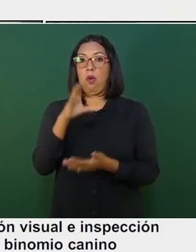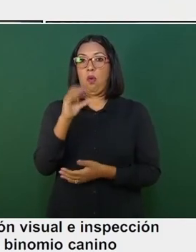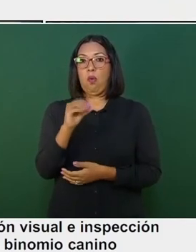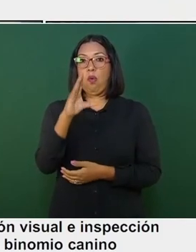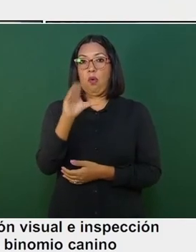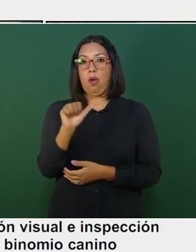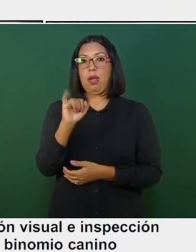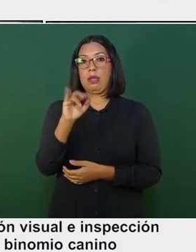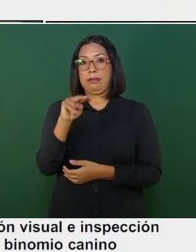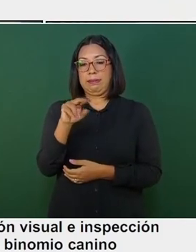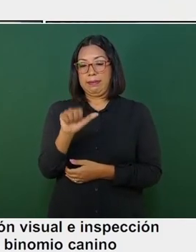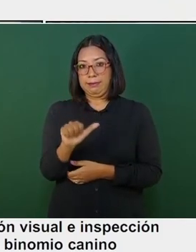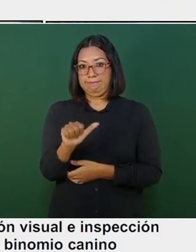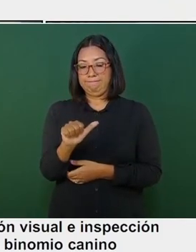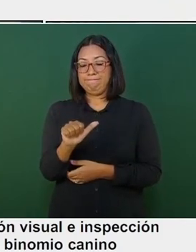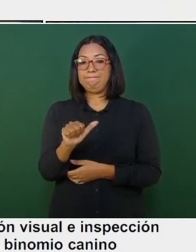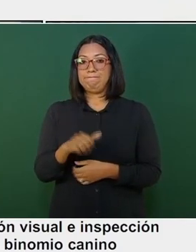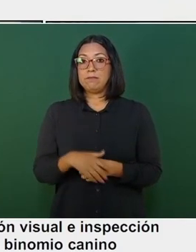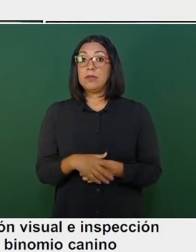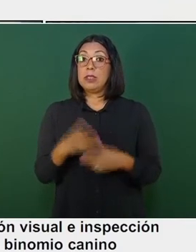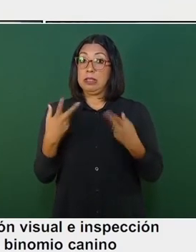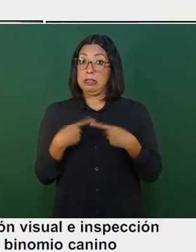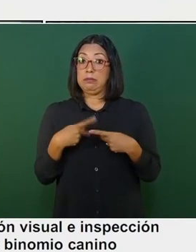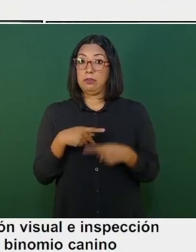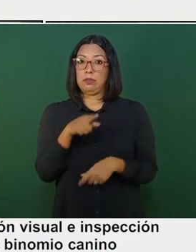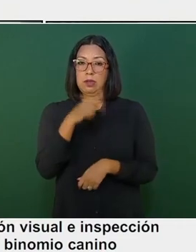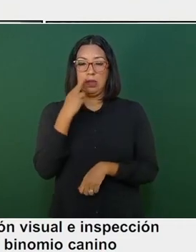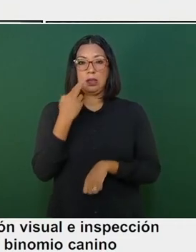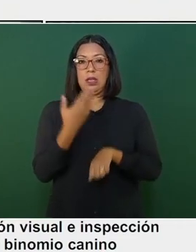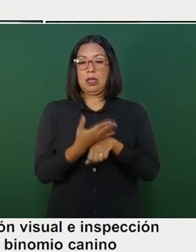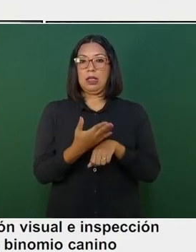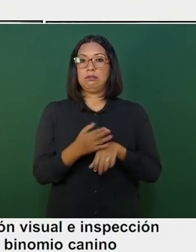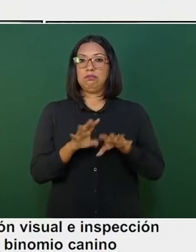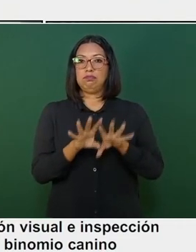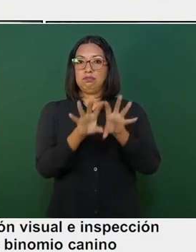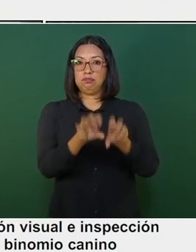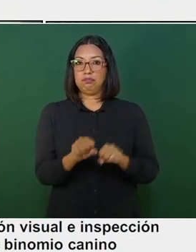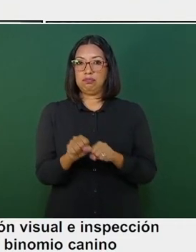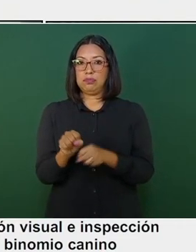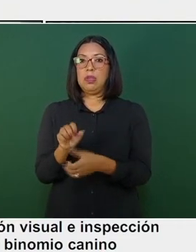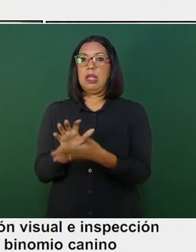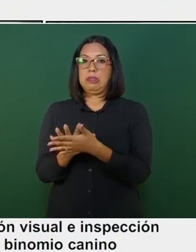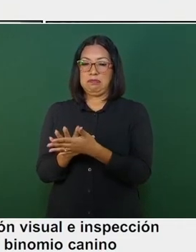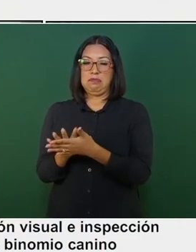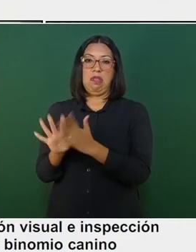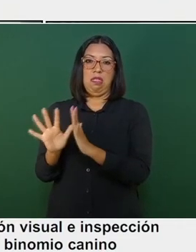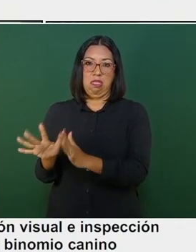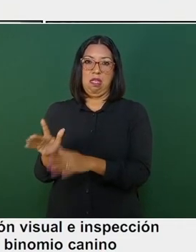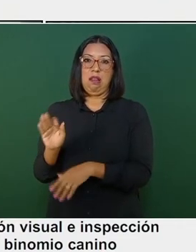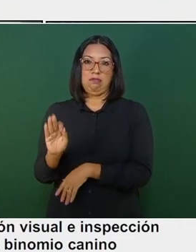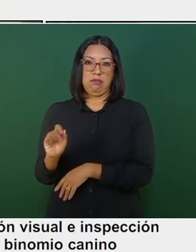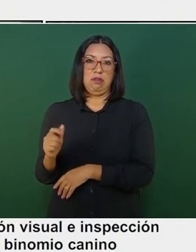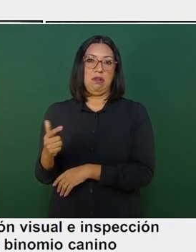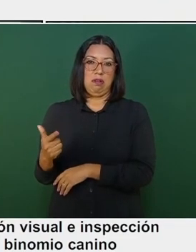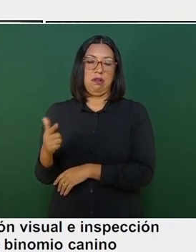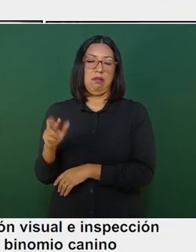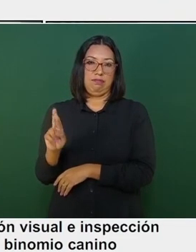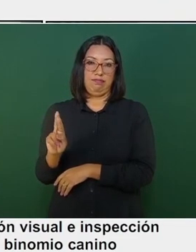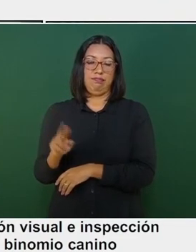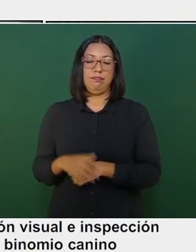Los detenidos fueron puestos ya a disposición de la Fiscalía General de la República. Siguiente.